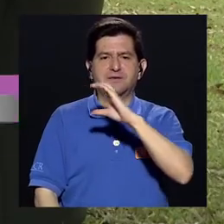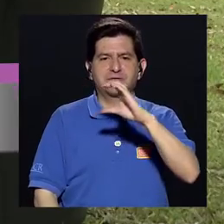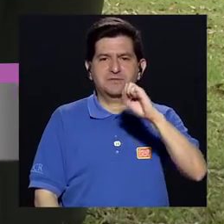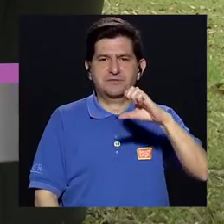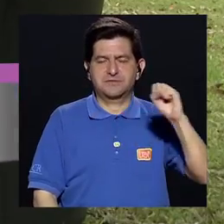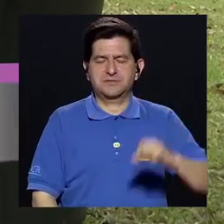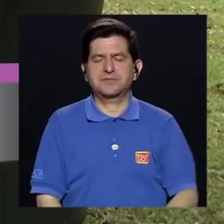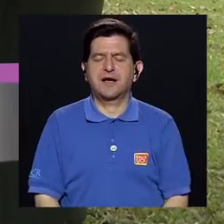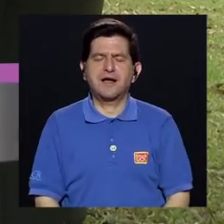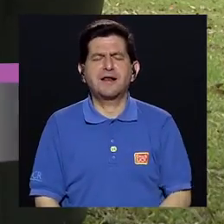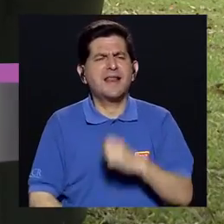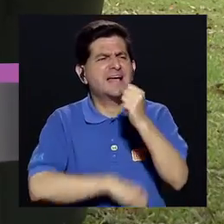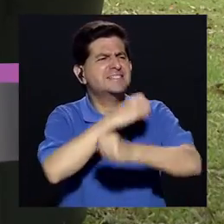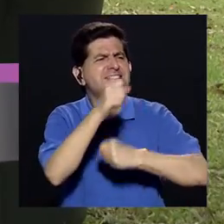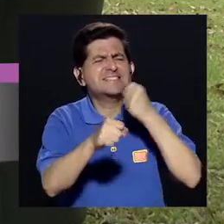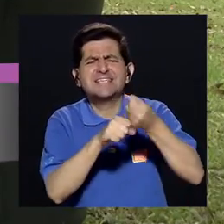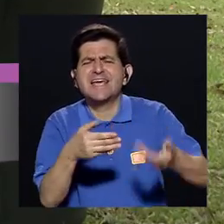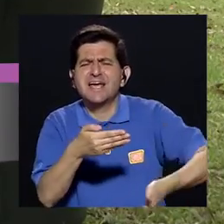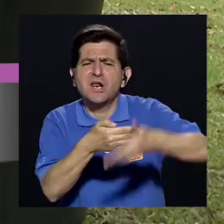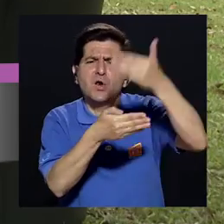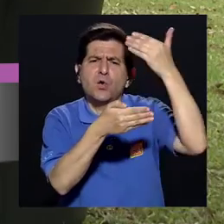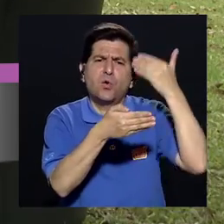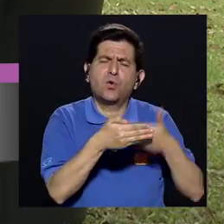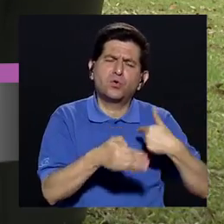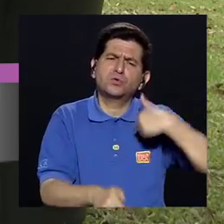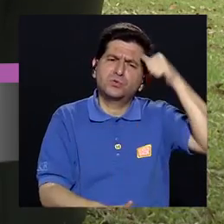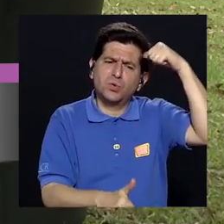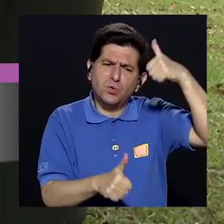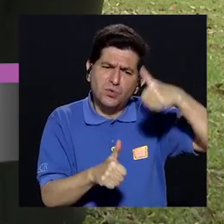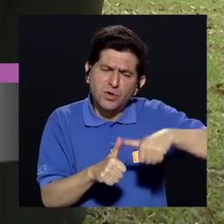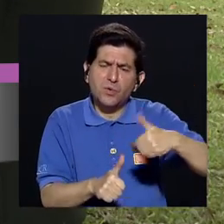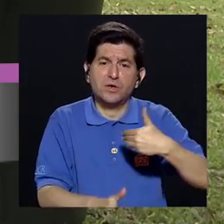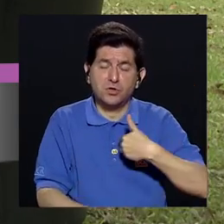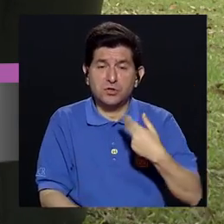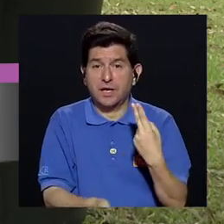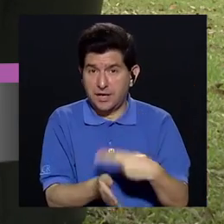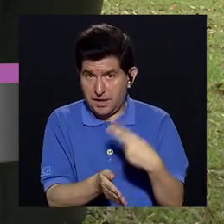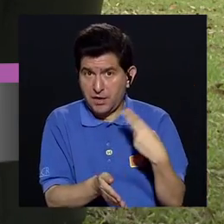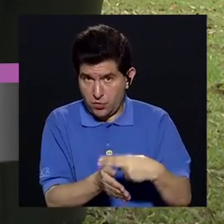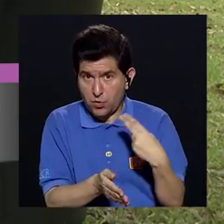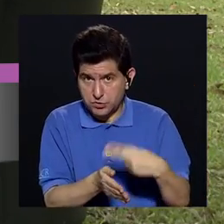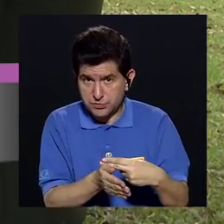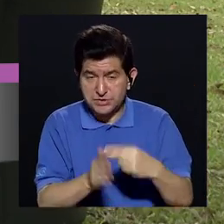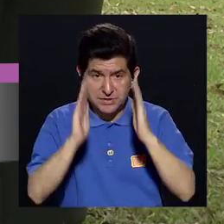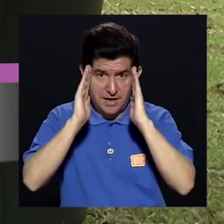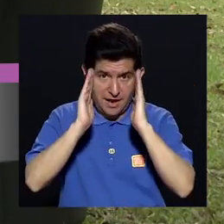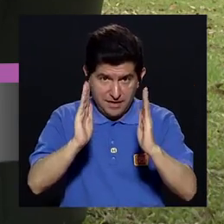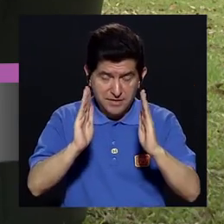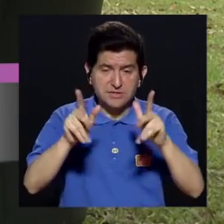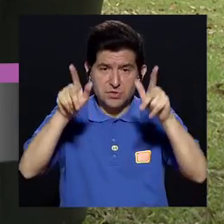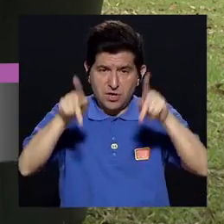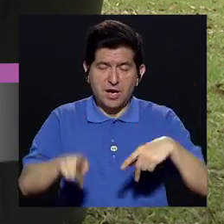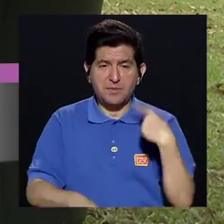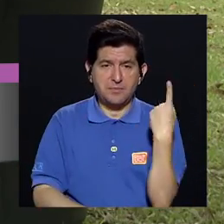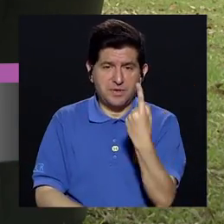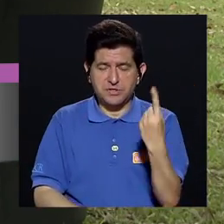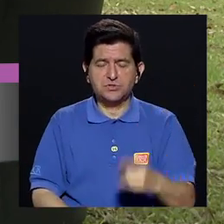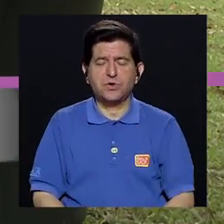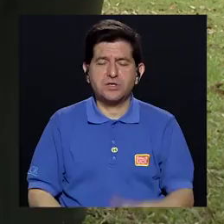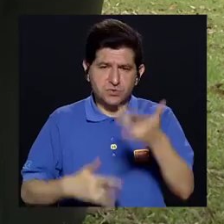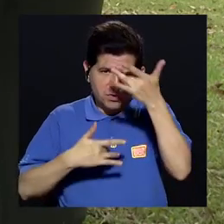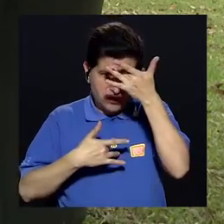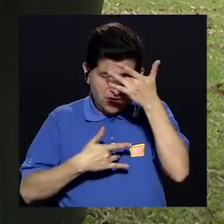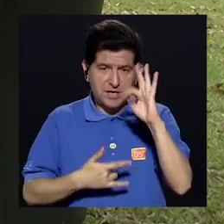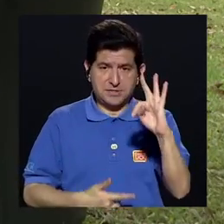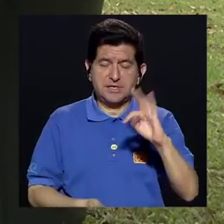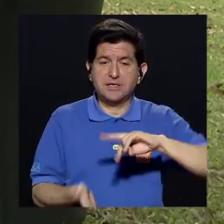Doctora En el siglo pasado Si bien recuerdo Hasta teníamos un hospital Para atender Solamente la